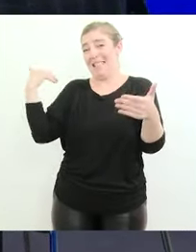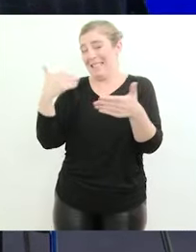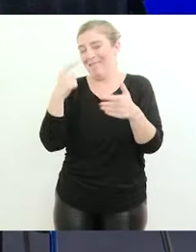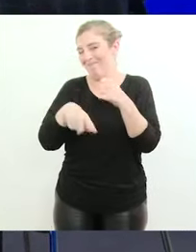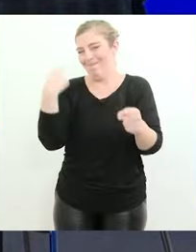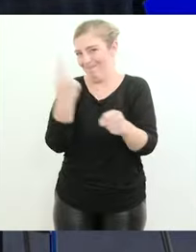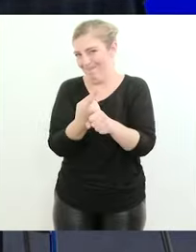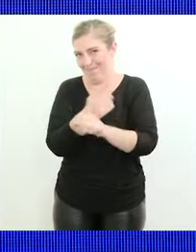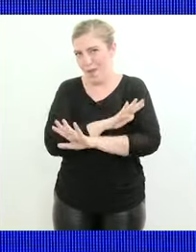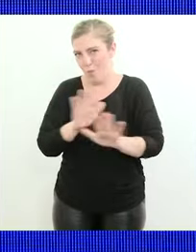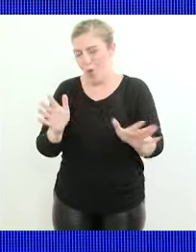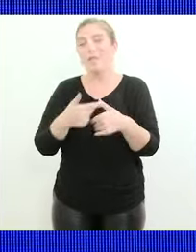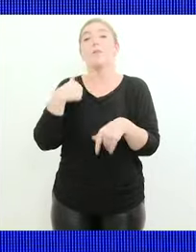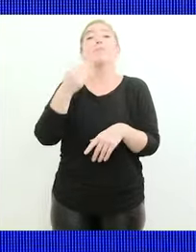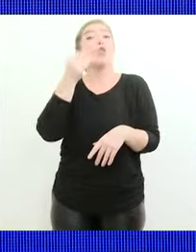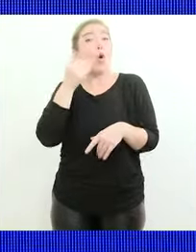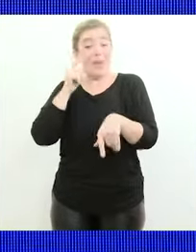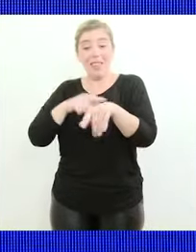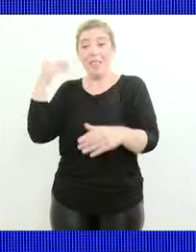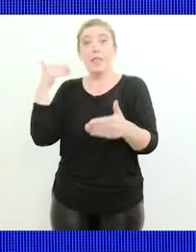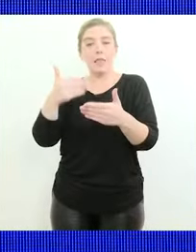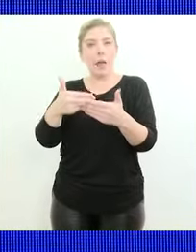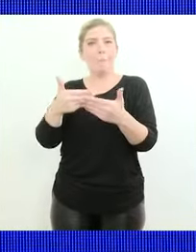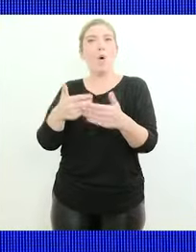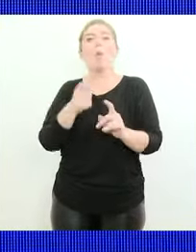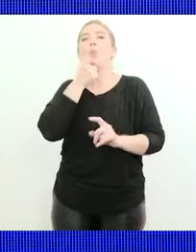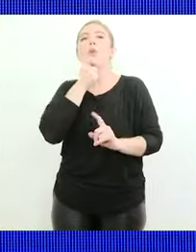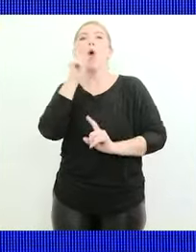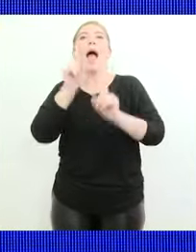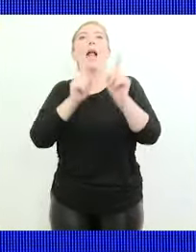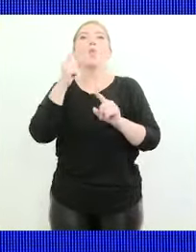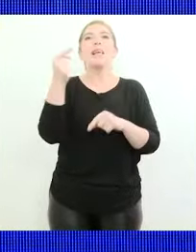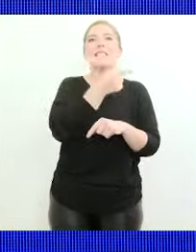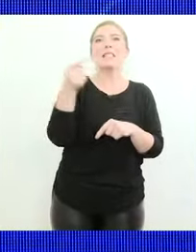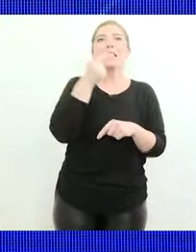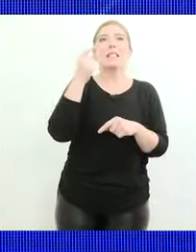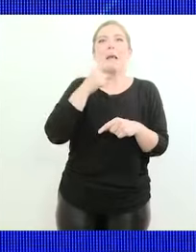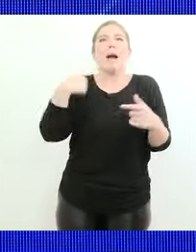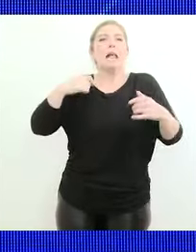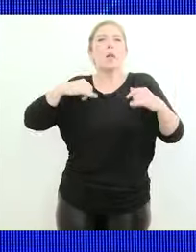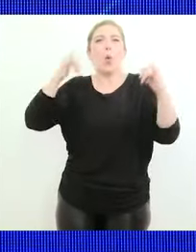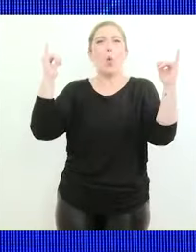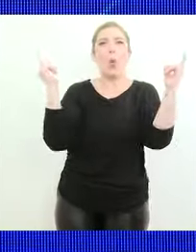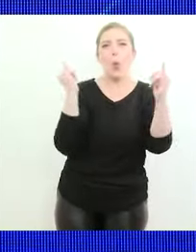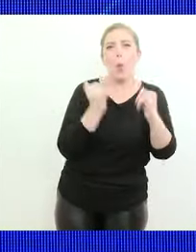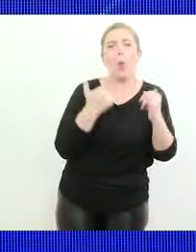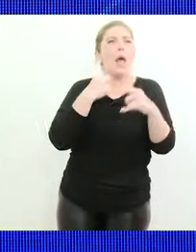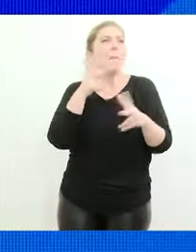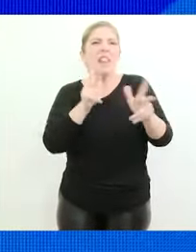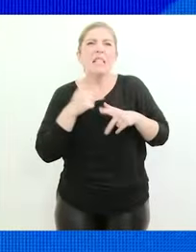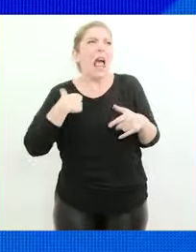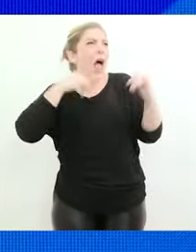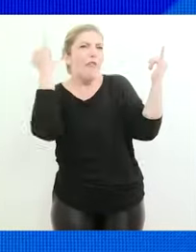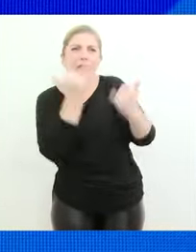La comida en este tiempo hace que haya semanas que baje de peso y me digan qué flaco estás porque tenés la cara chupada